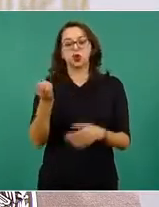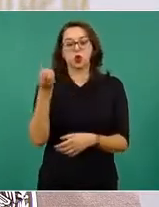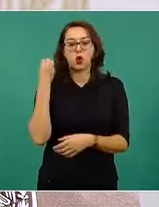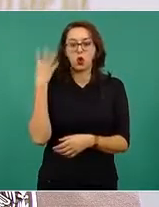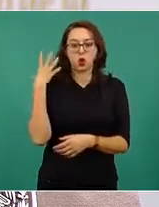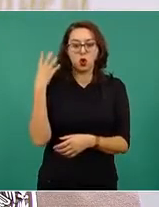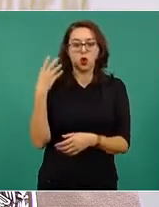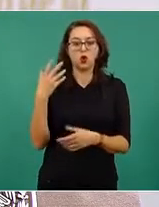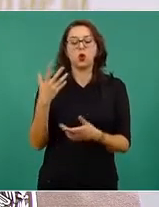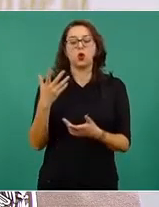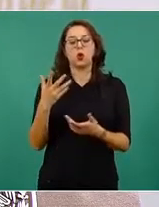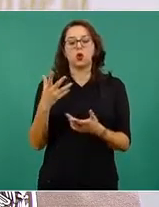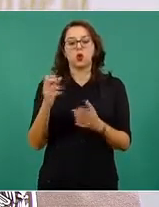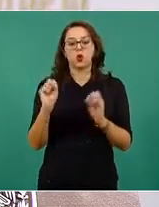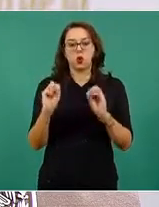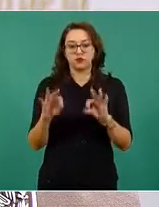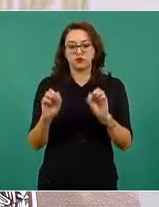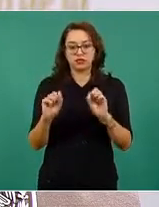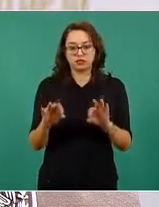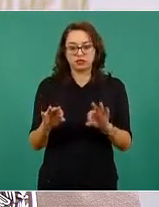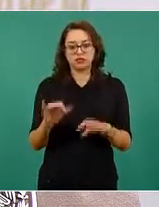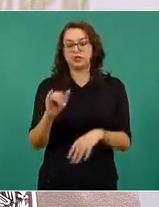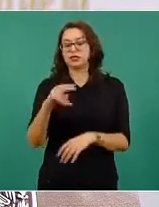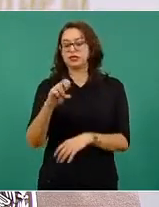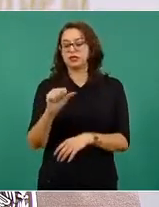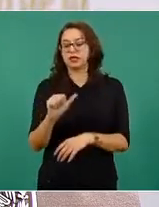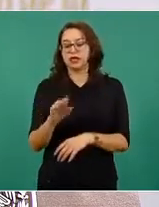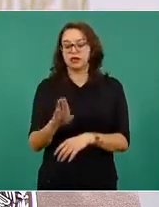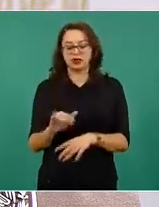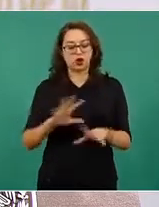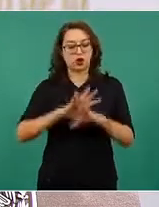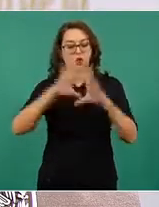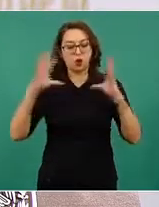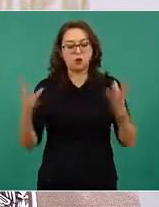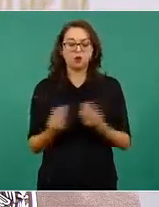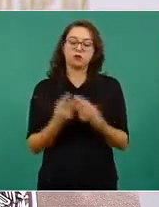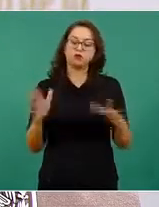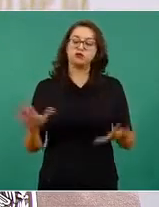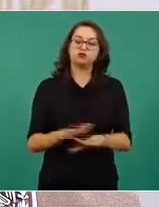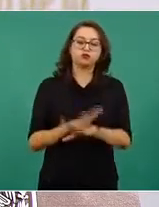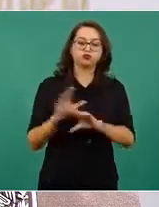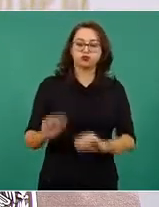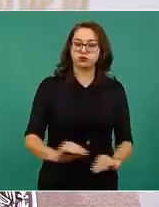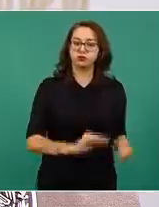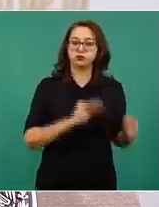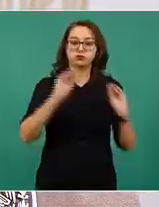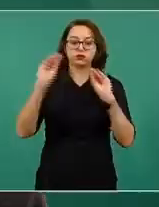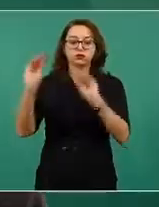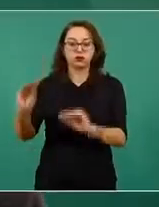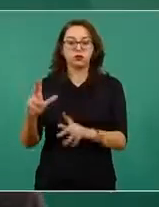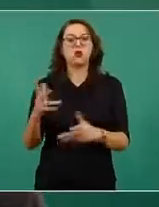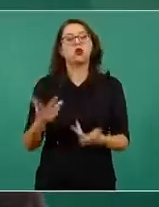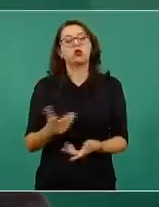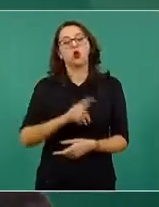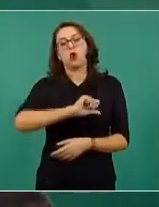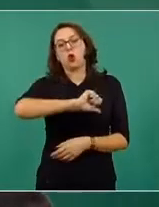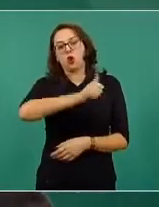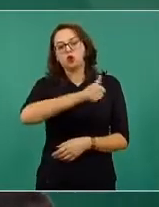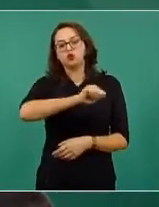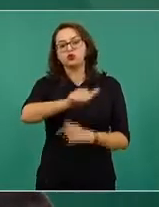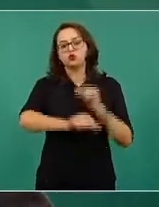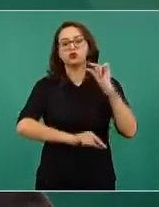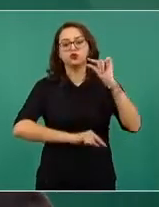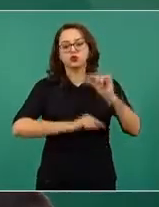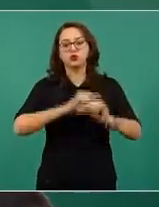del secretario y el Insabi. La reubicación del personal de las demás áreas será de manera voluntaria